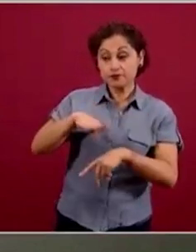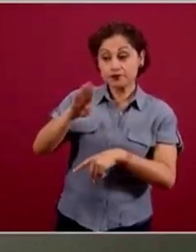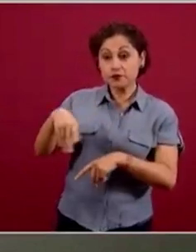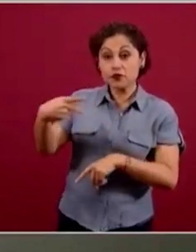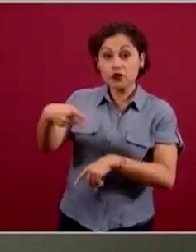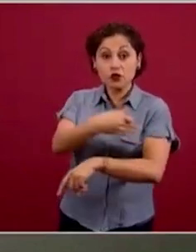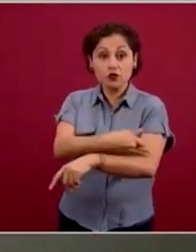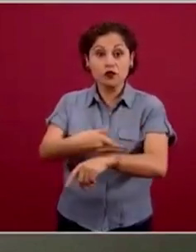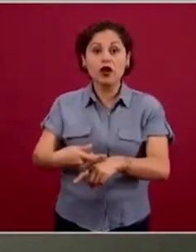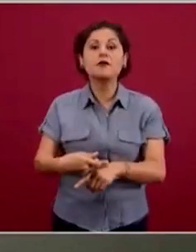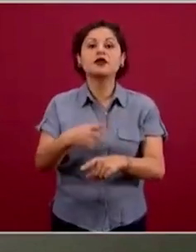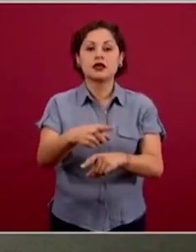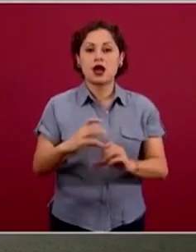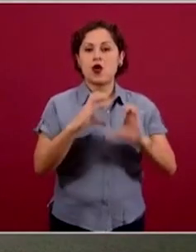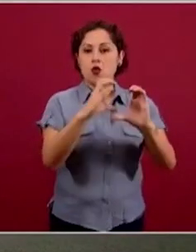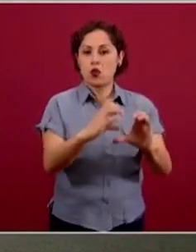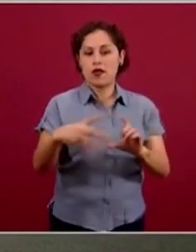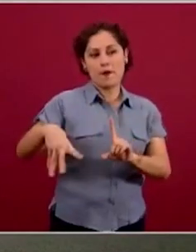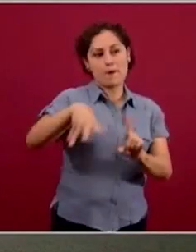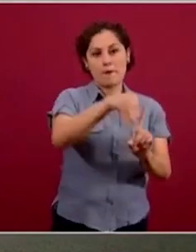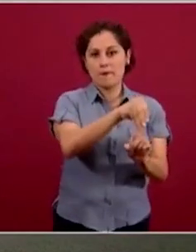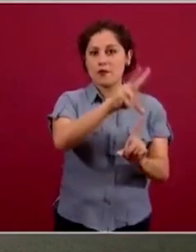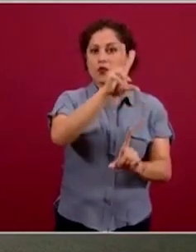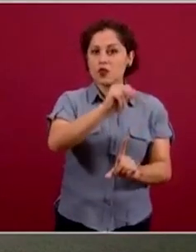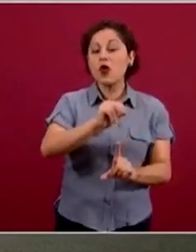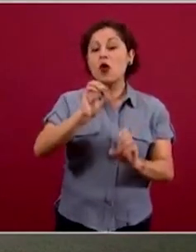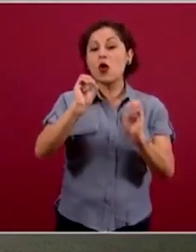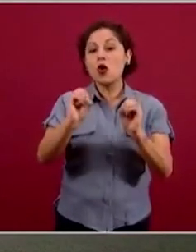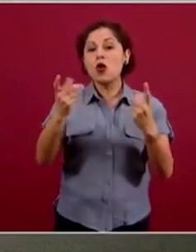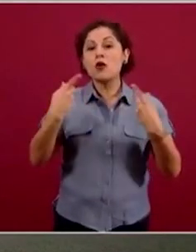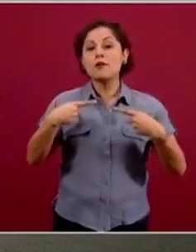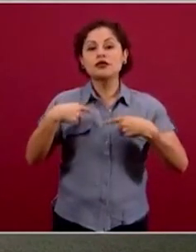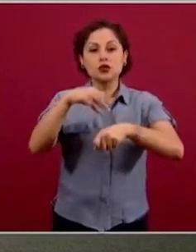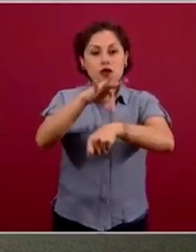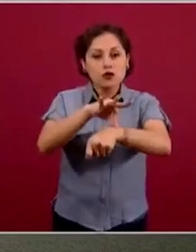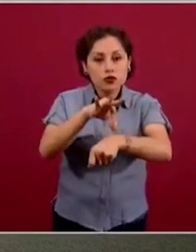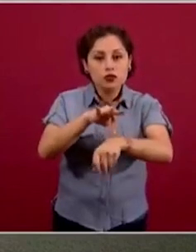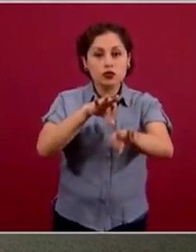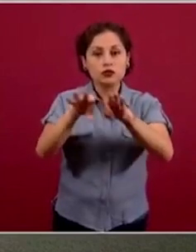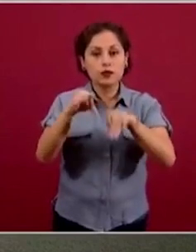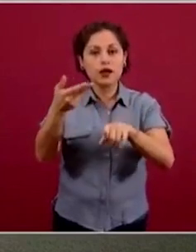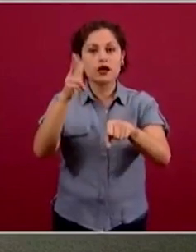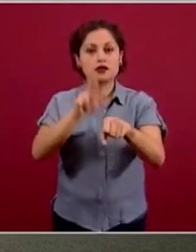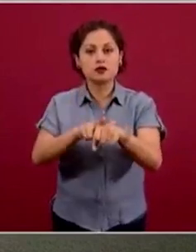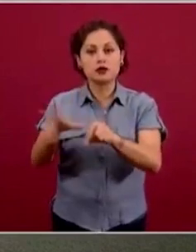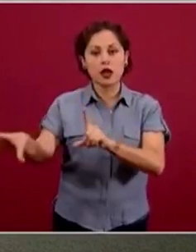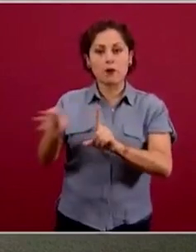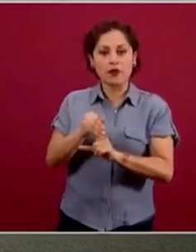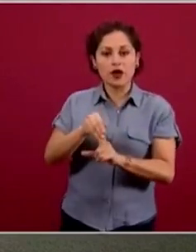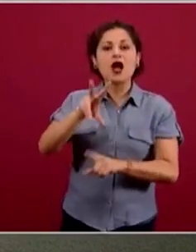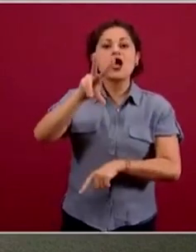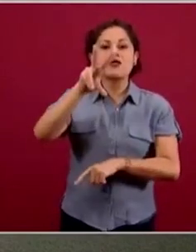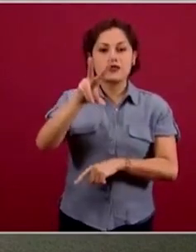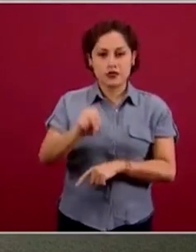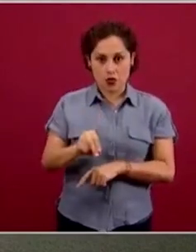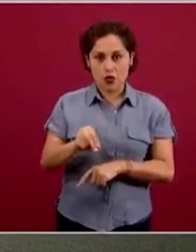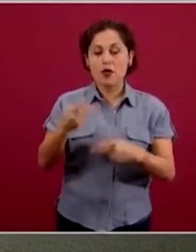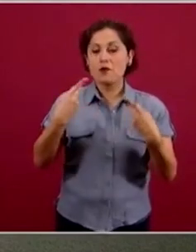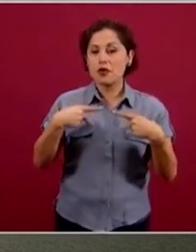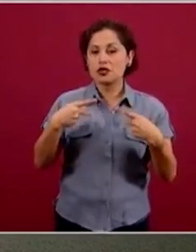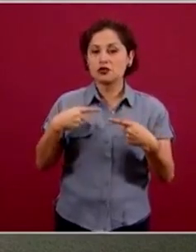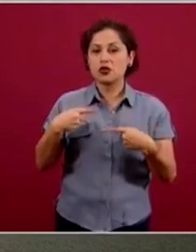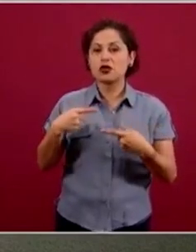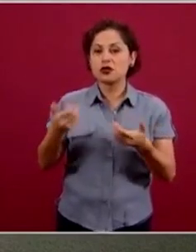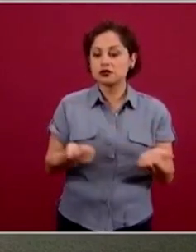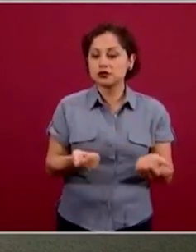trabajadores de salud o cualquier persona que está en contacto durante este manejo del cuerpo y